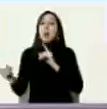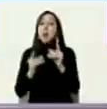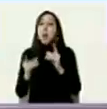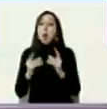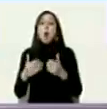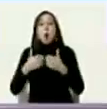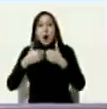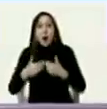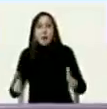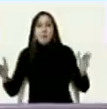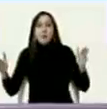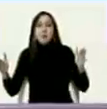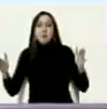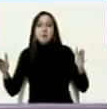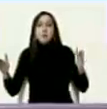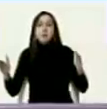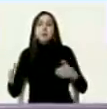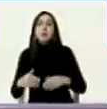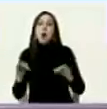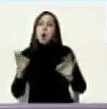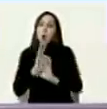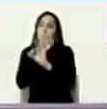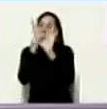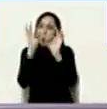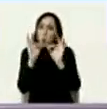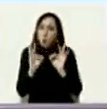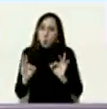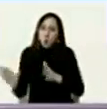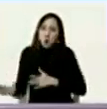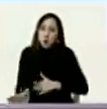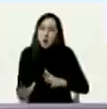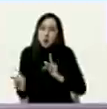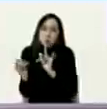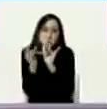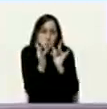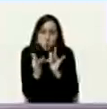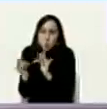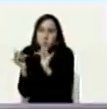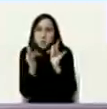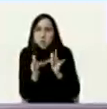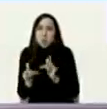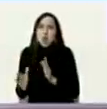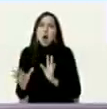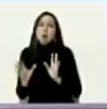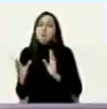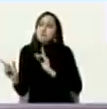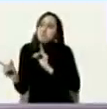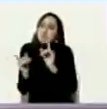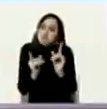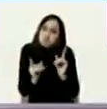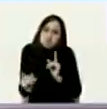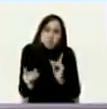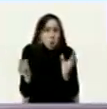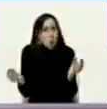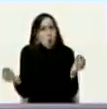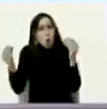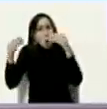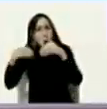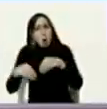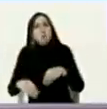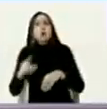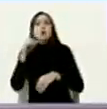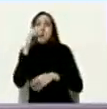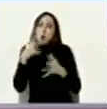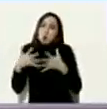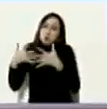abrir niveles y vías de contactos de diálogo de negociación con el gobierno de